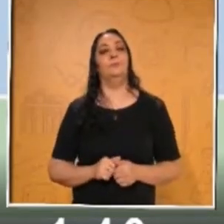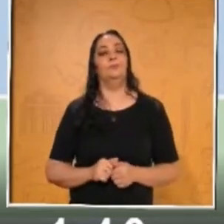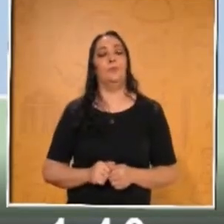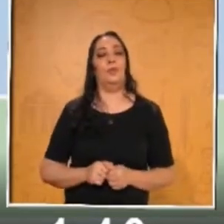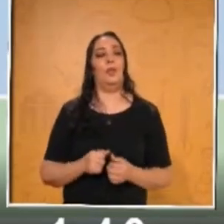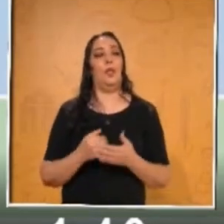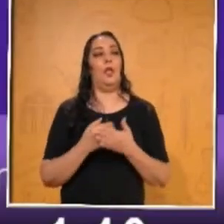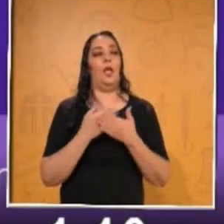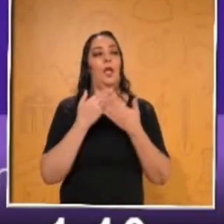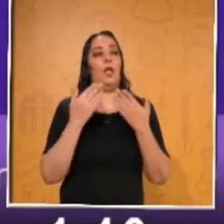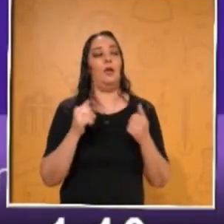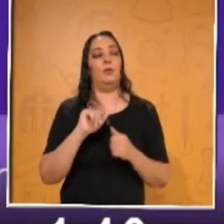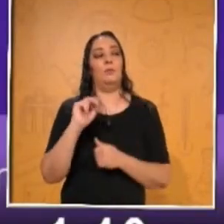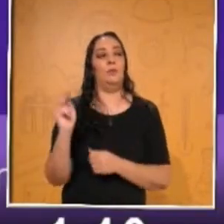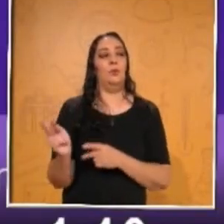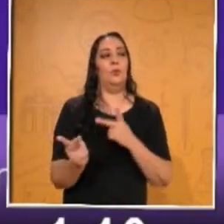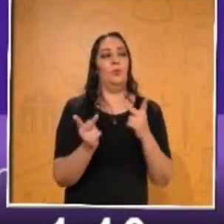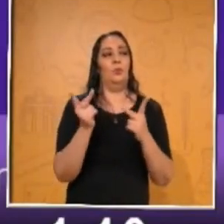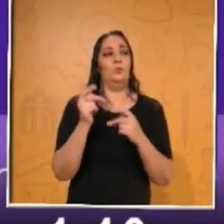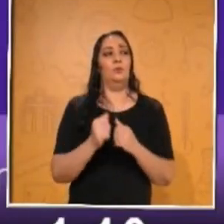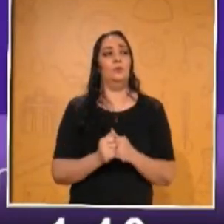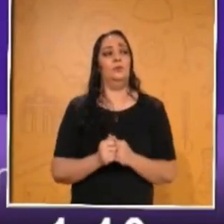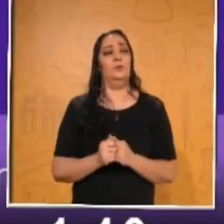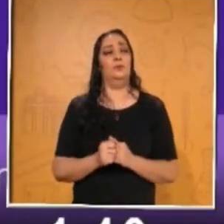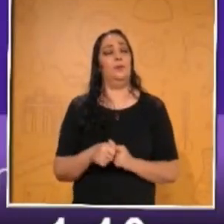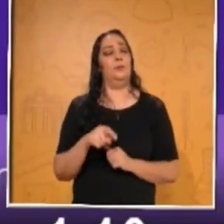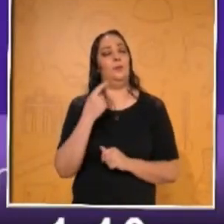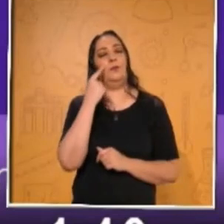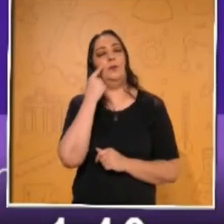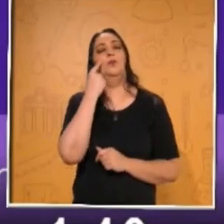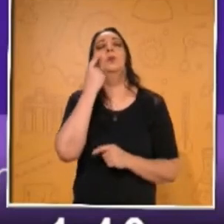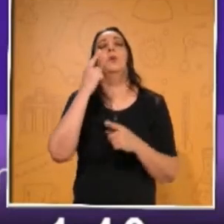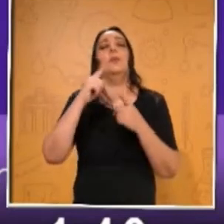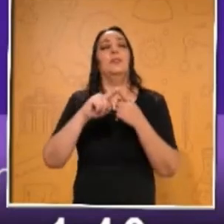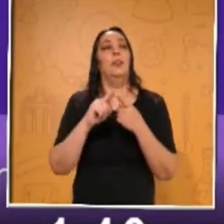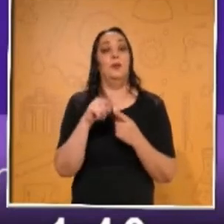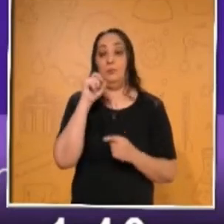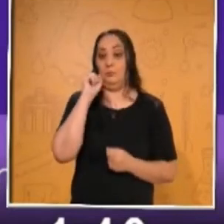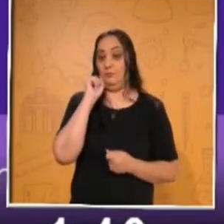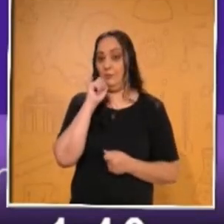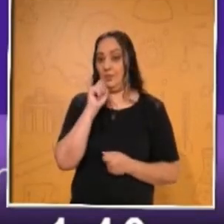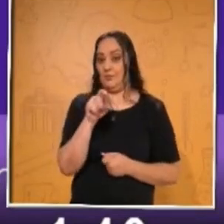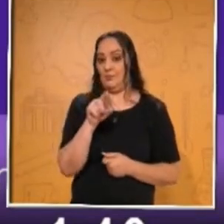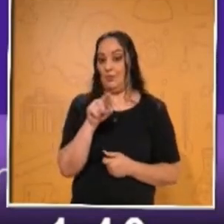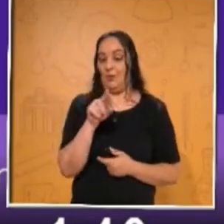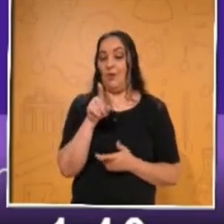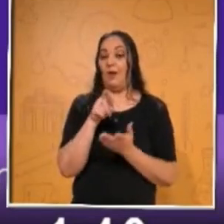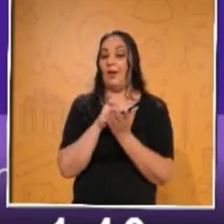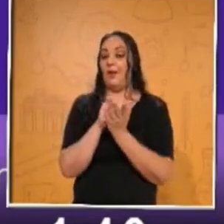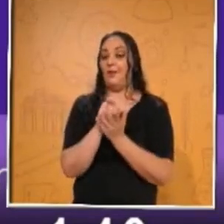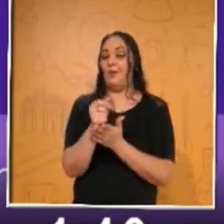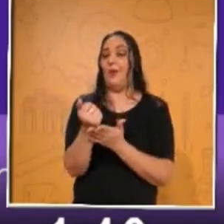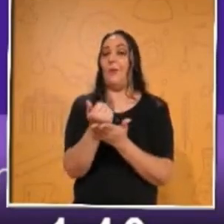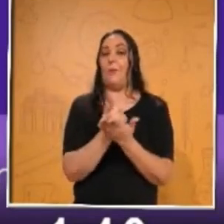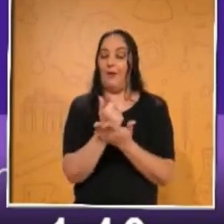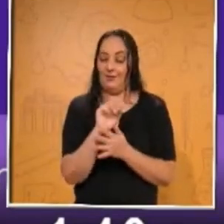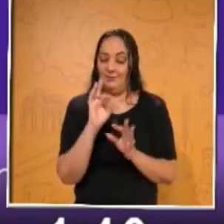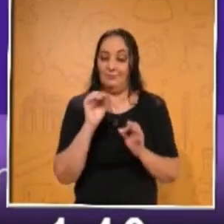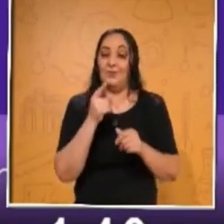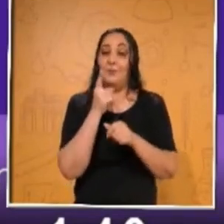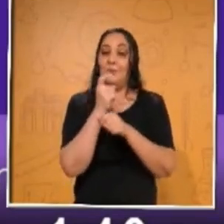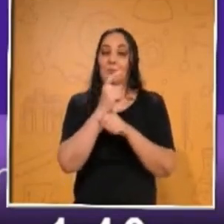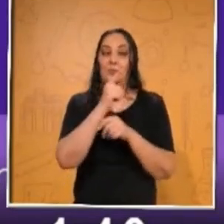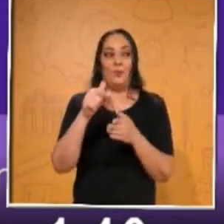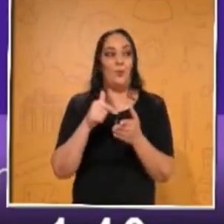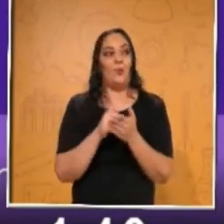Vámonos con la que sigue, maestra Paulina. Me ayuda a leerla, por favor, no sin antes ver. Vamos a ver quién se el caracol amarillo sigue. Sí, Sigue. En primer lugar,